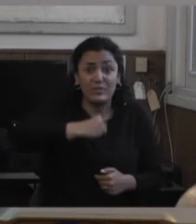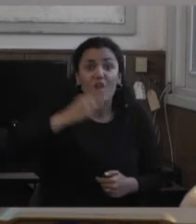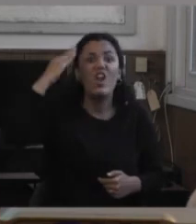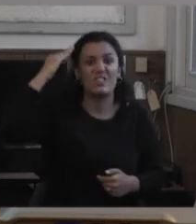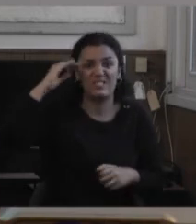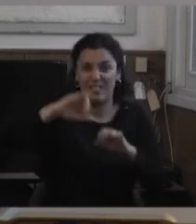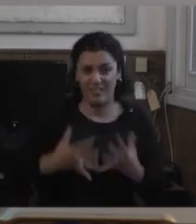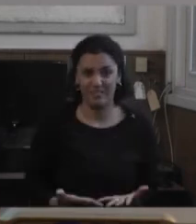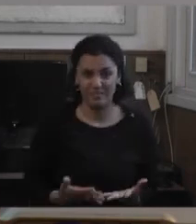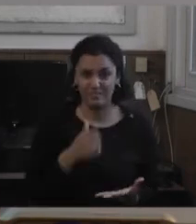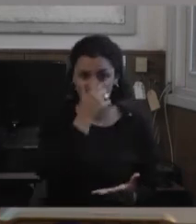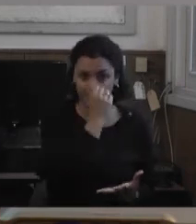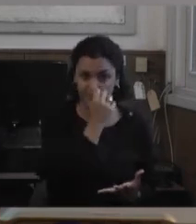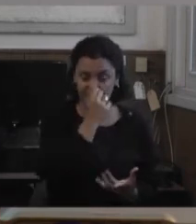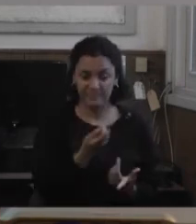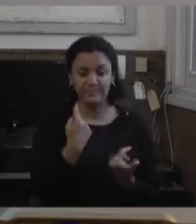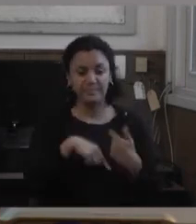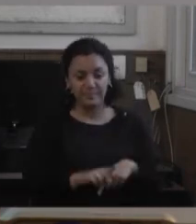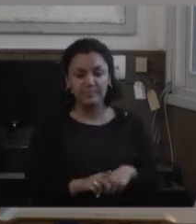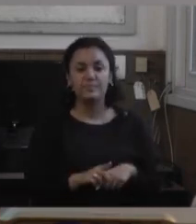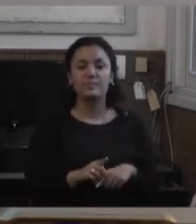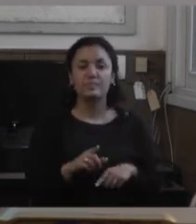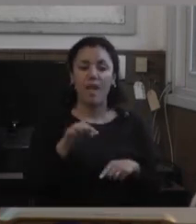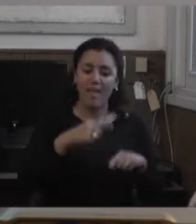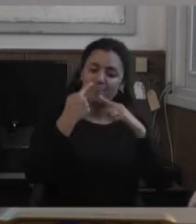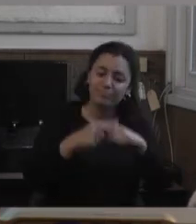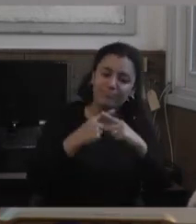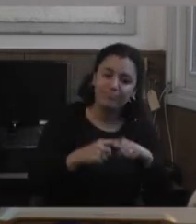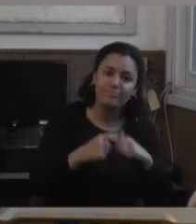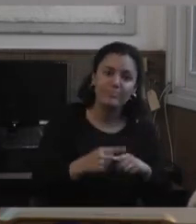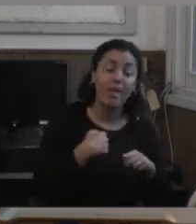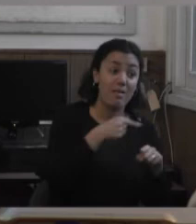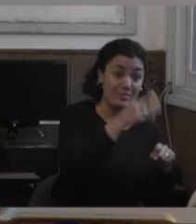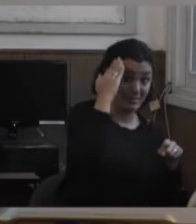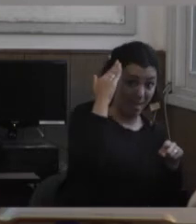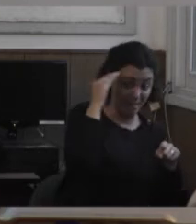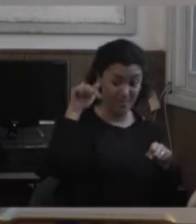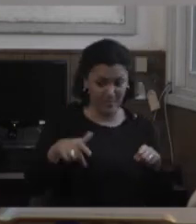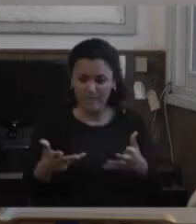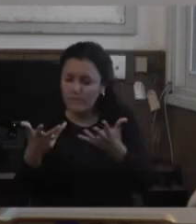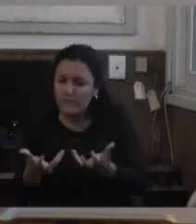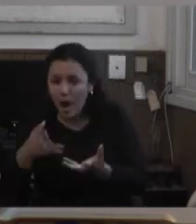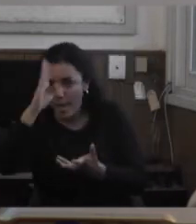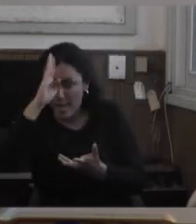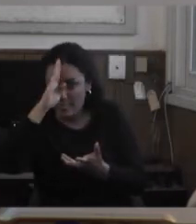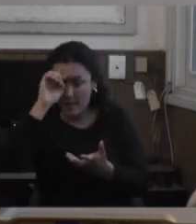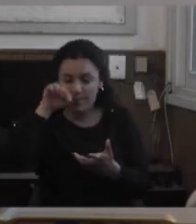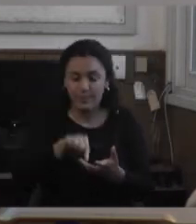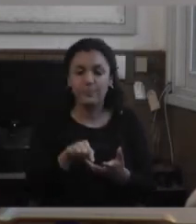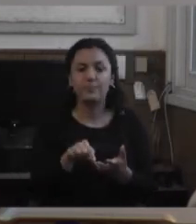entonces vuelvo que en este diálogo entre el saber y el deseo del otro es por donde uno puede pensar que pasa la